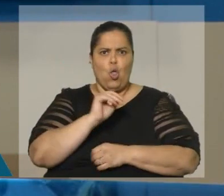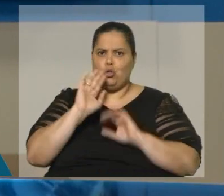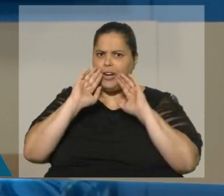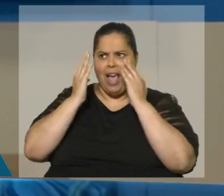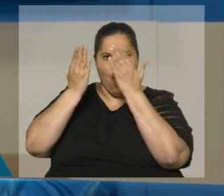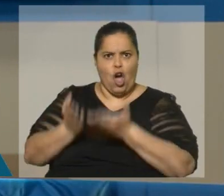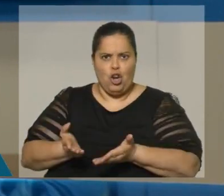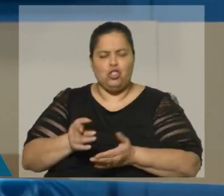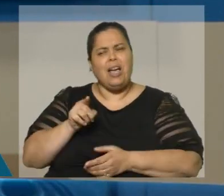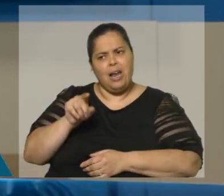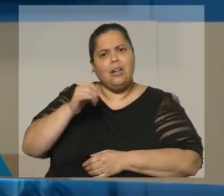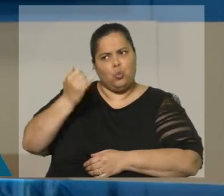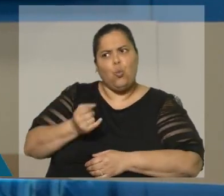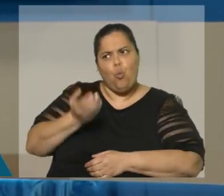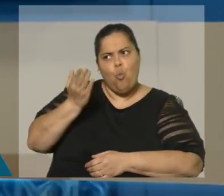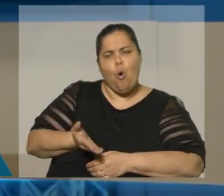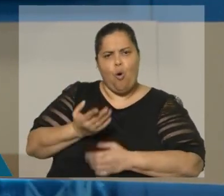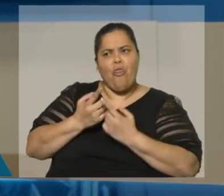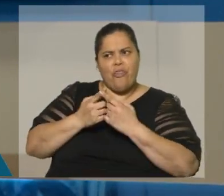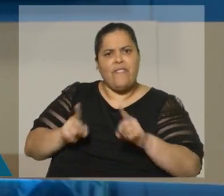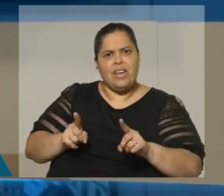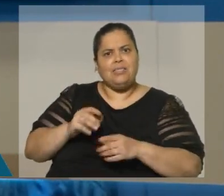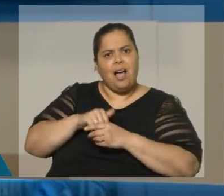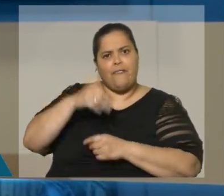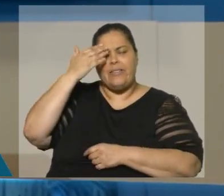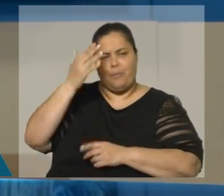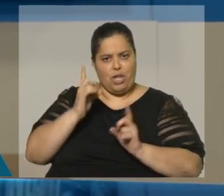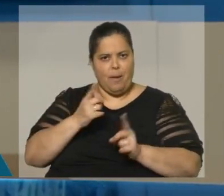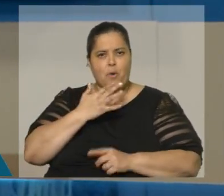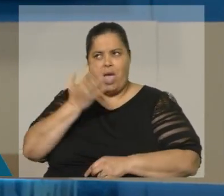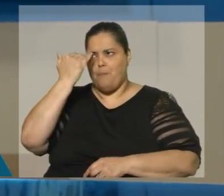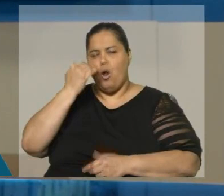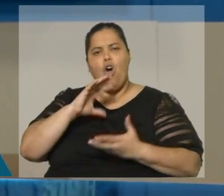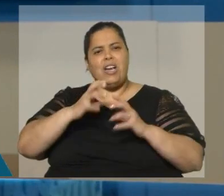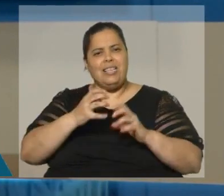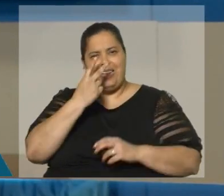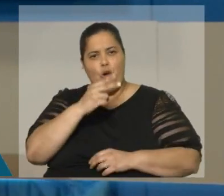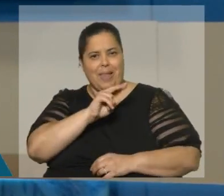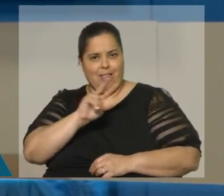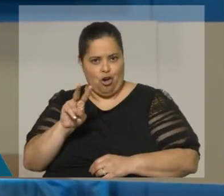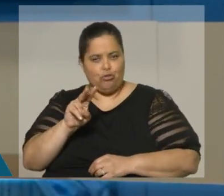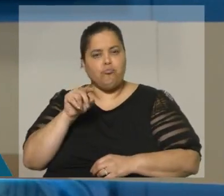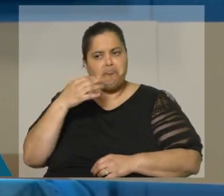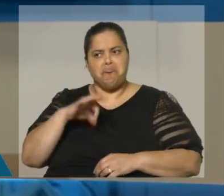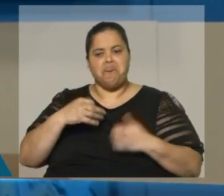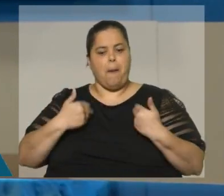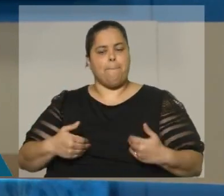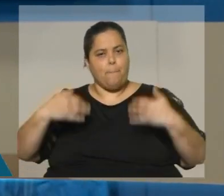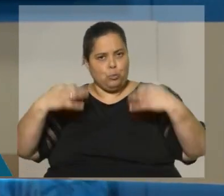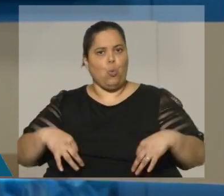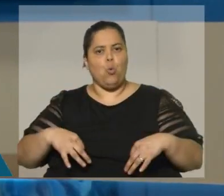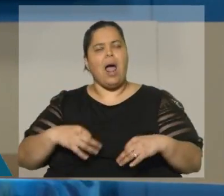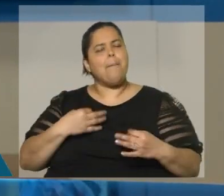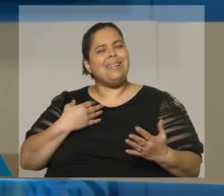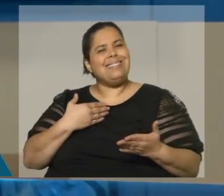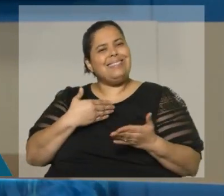importantes, muchas veces marcando diferencias con el Frente. Por ejemplo, en la crisis 2002, él mantuvo una postura mucho más cercana